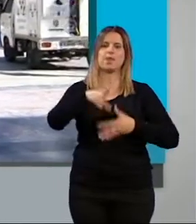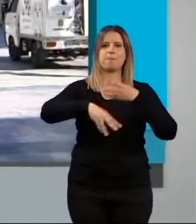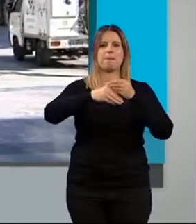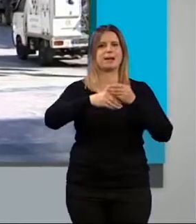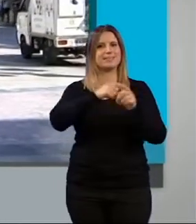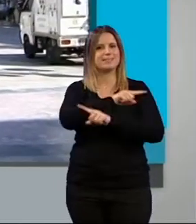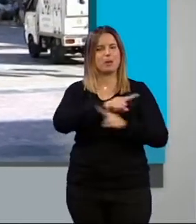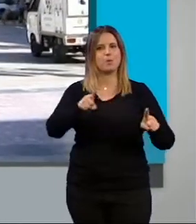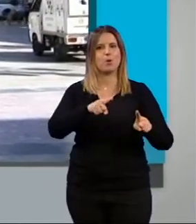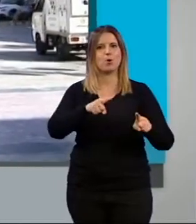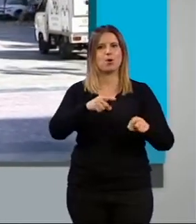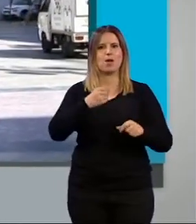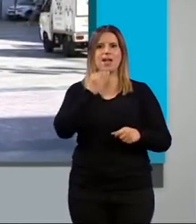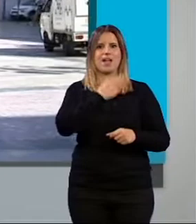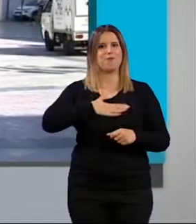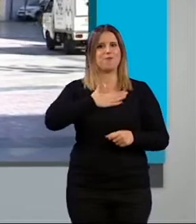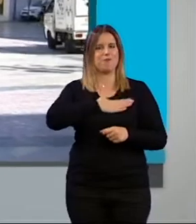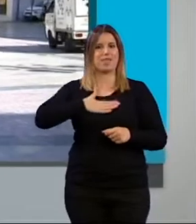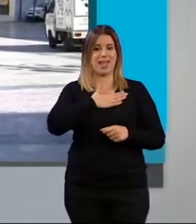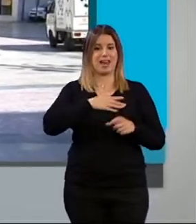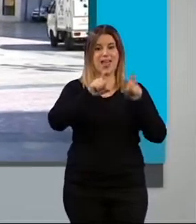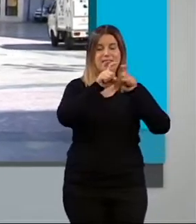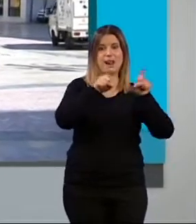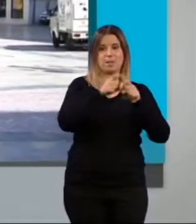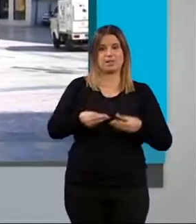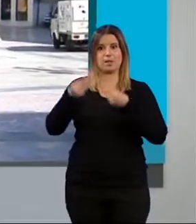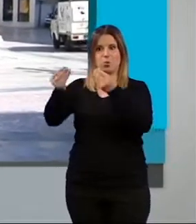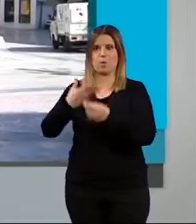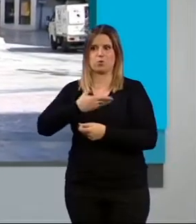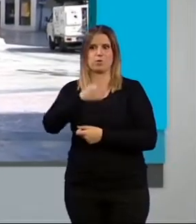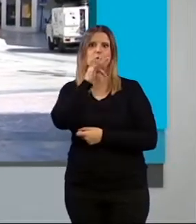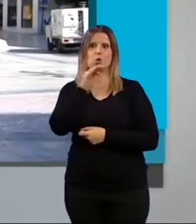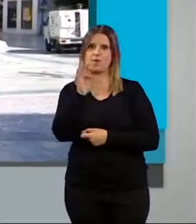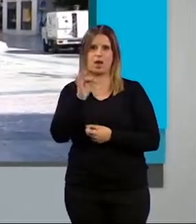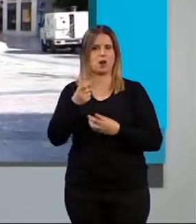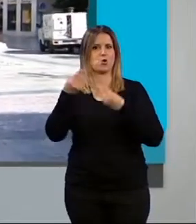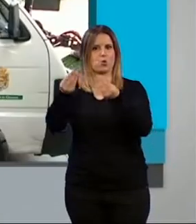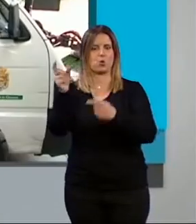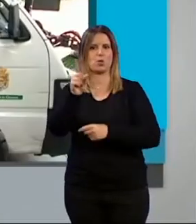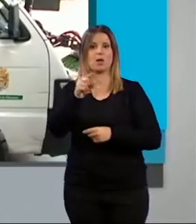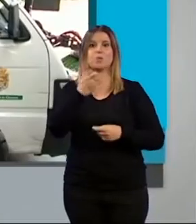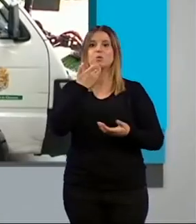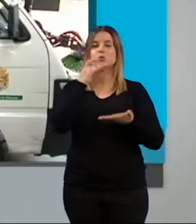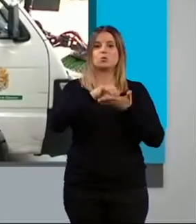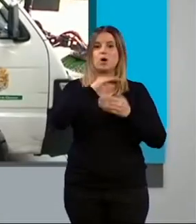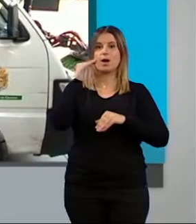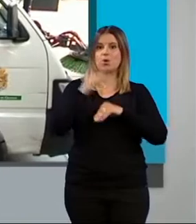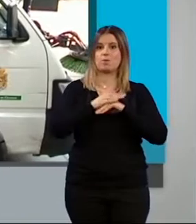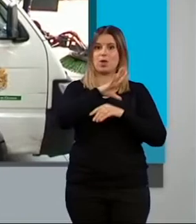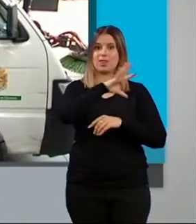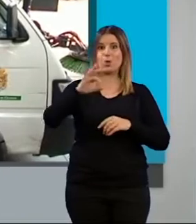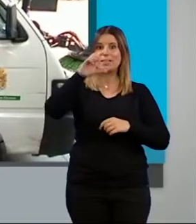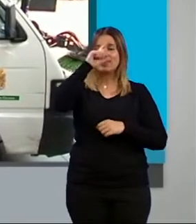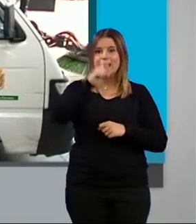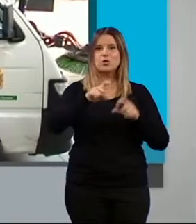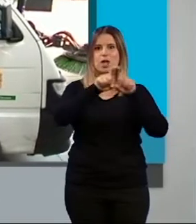ha producido la reversión de los bienes de la empresa al ayuntamiento ya que afirman según el contrato cuando se cumpliera la concesión de 50 años la